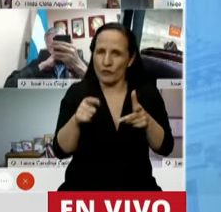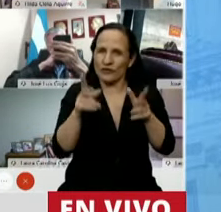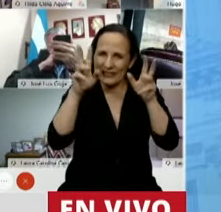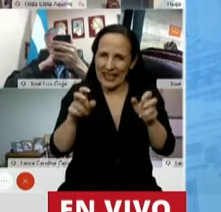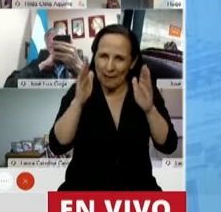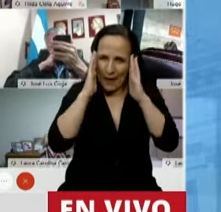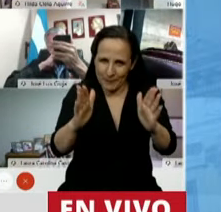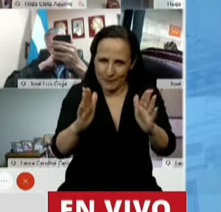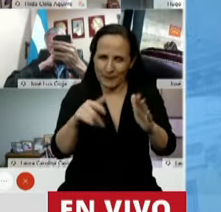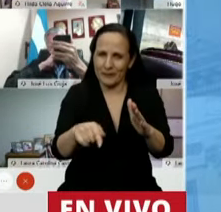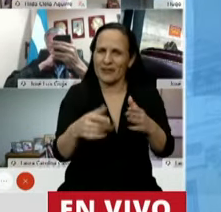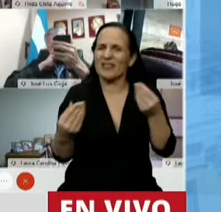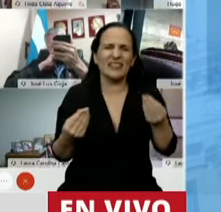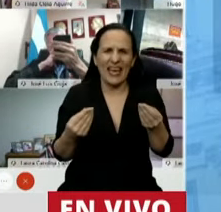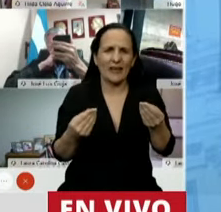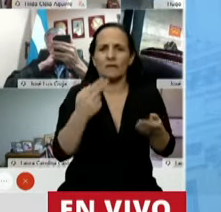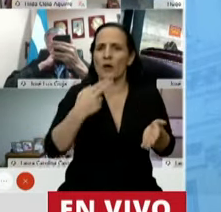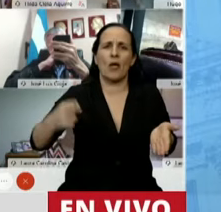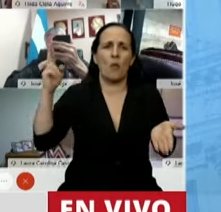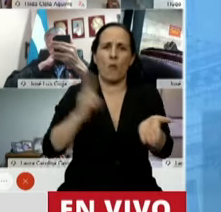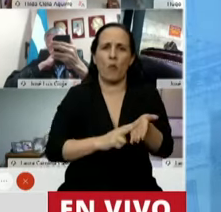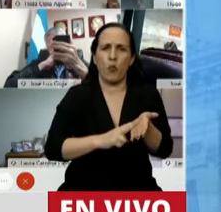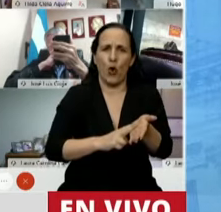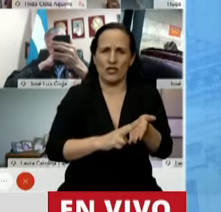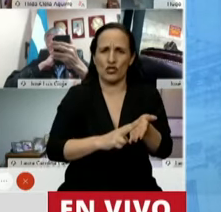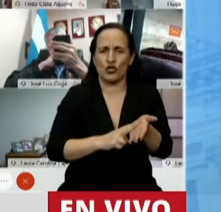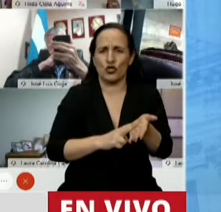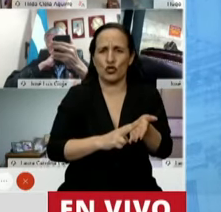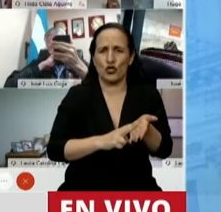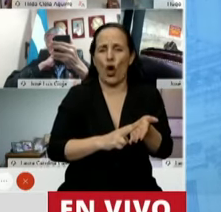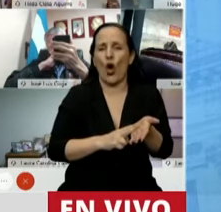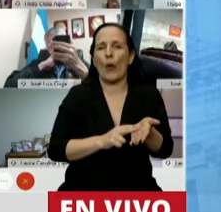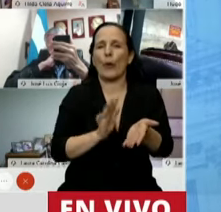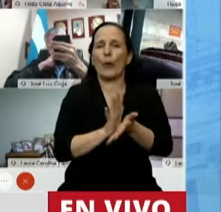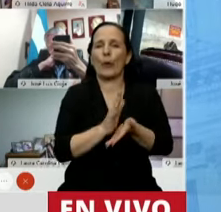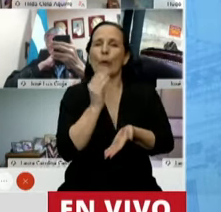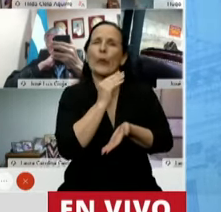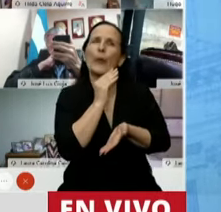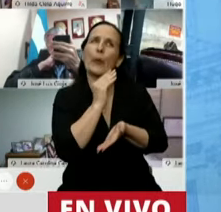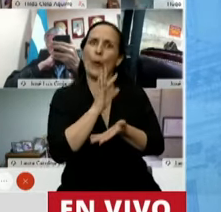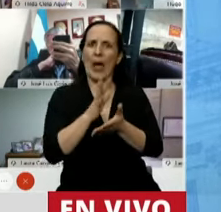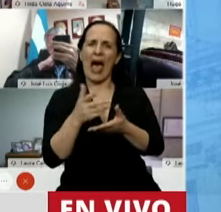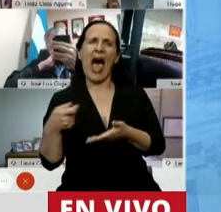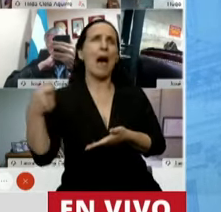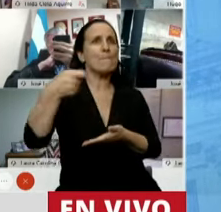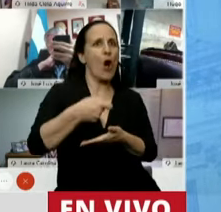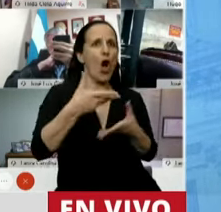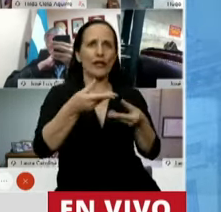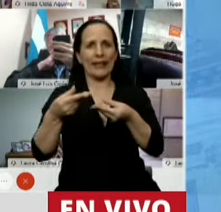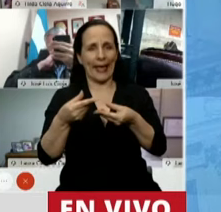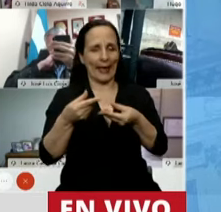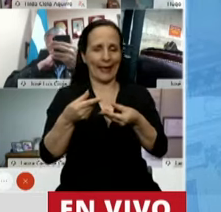tratando hoy. De un impuesto devenido disfrazado de aportes solidarios. Miren, materia